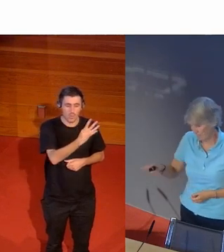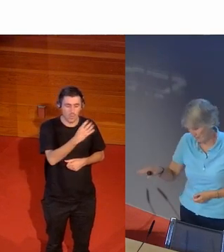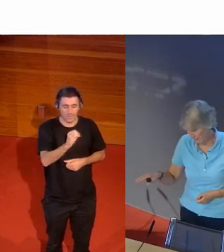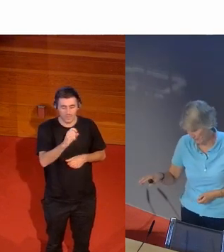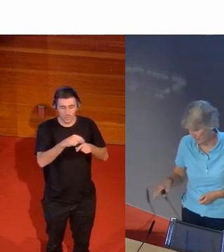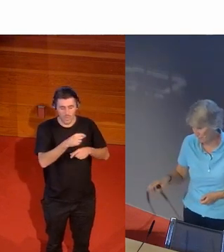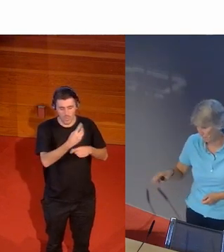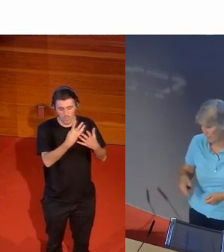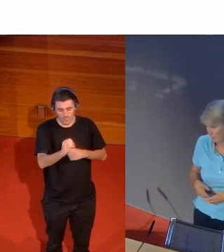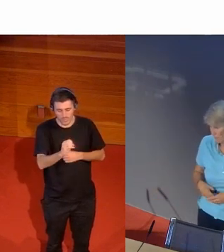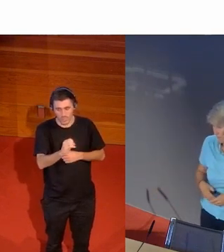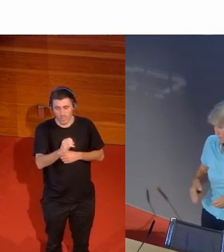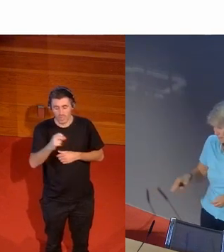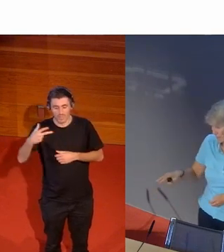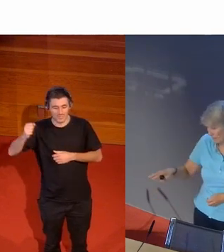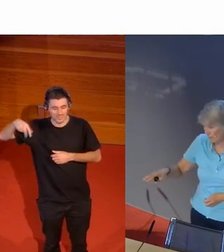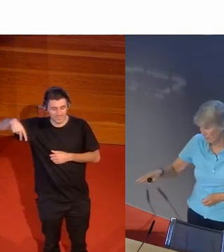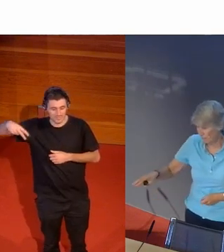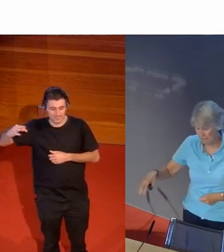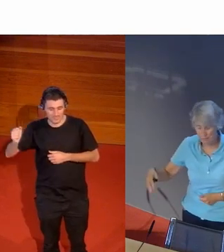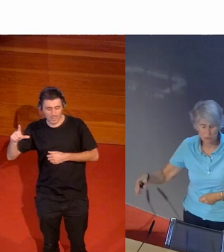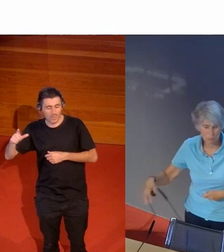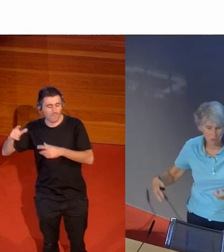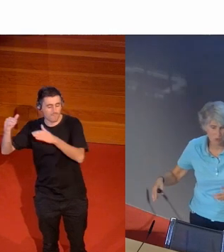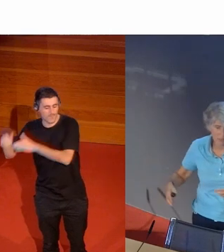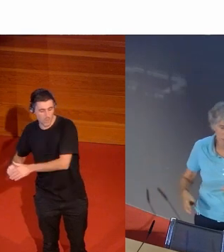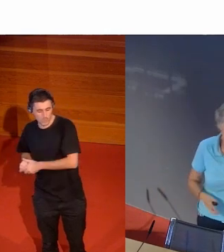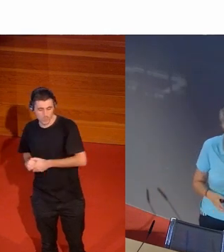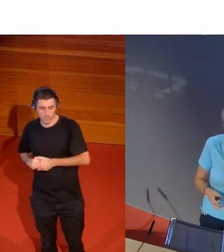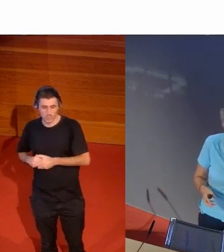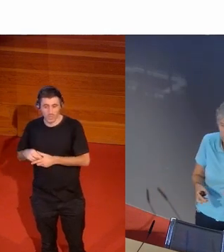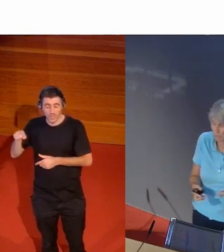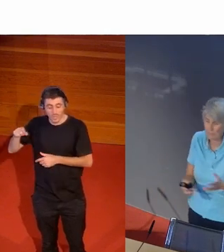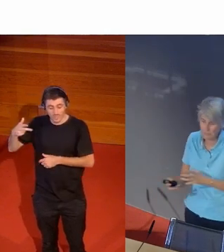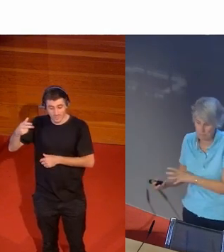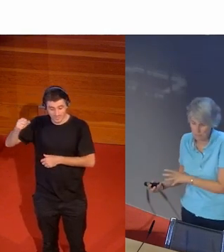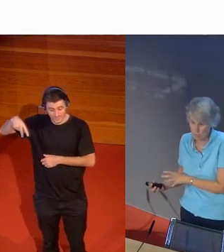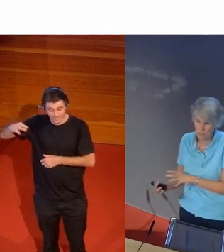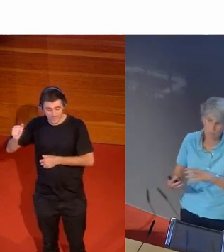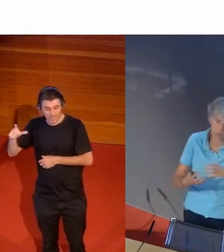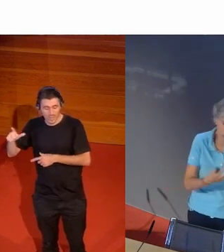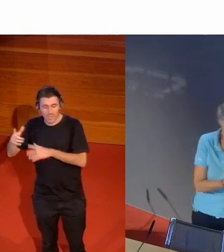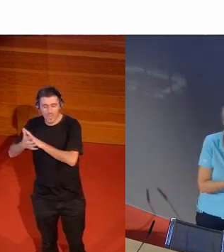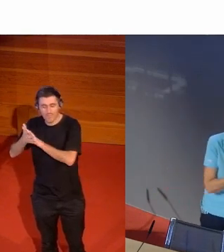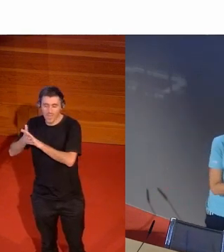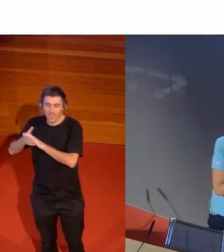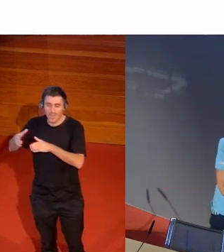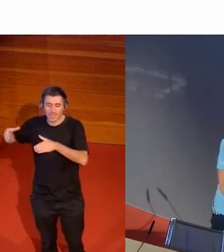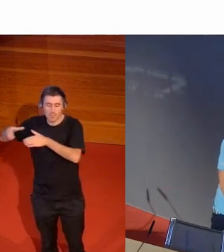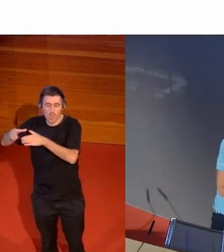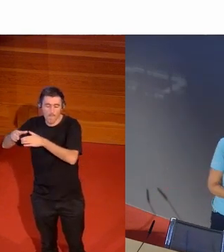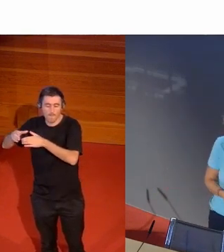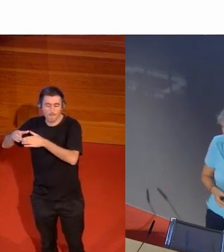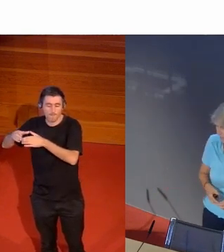en la de Chantal baja en la de Chantal aparecen las competiciones de equipo que evidentemente al ser más moderna pues ya aparecen más